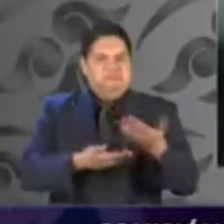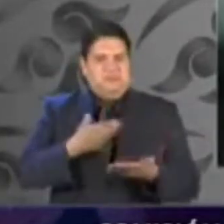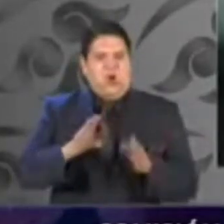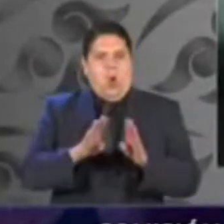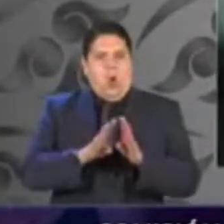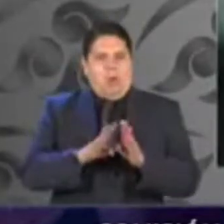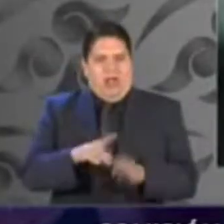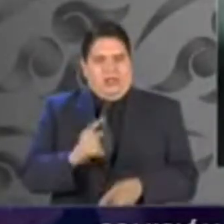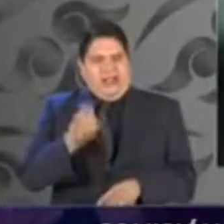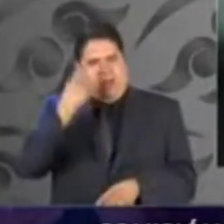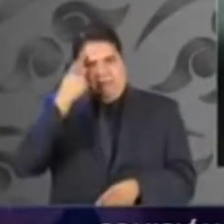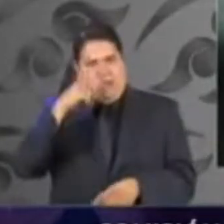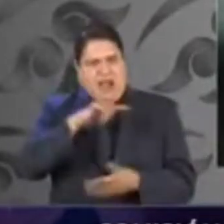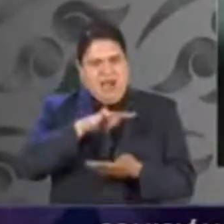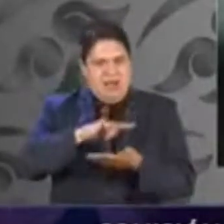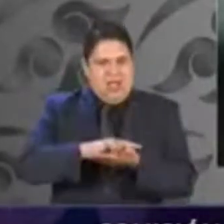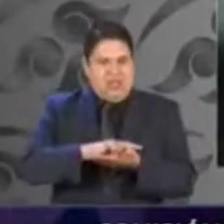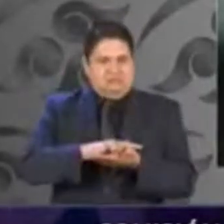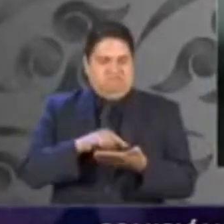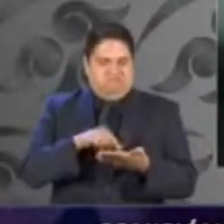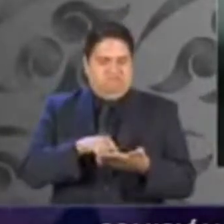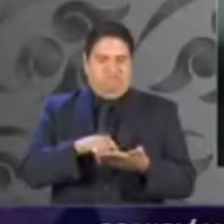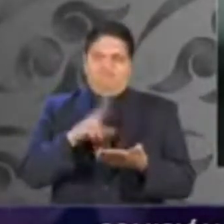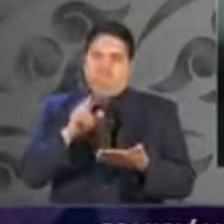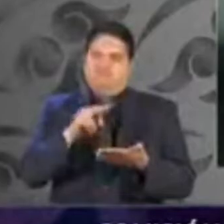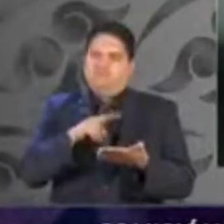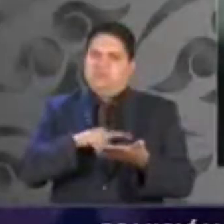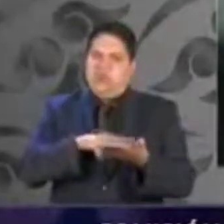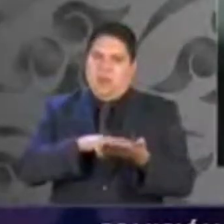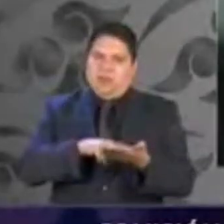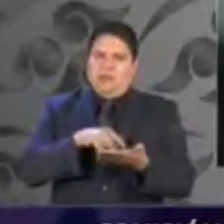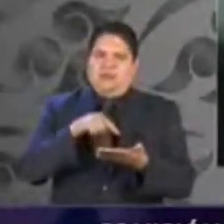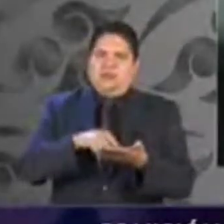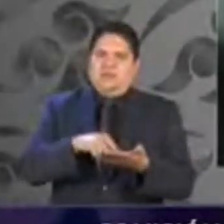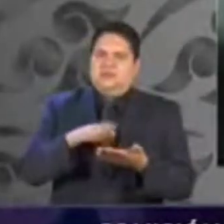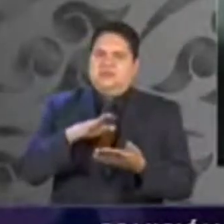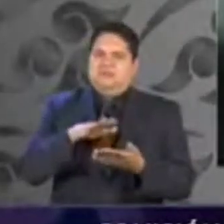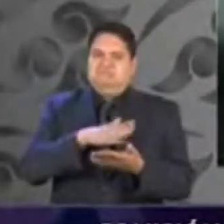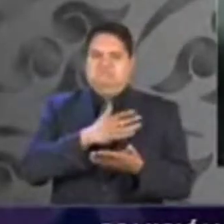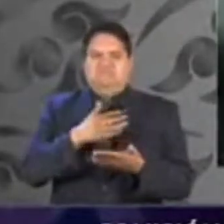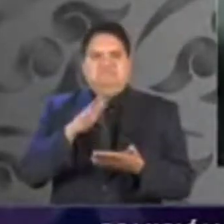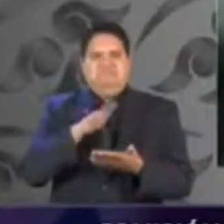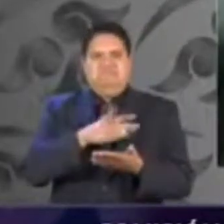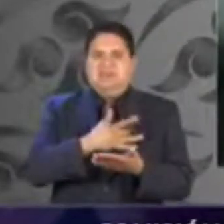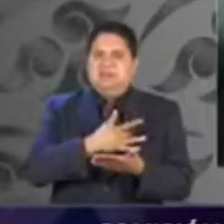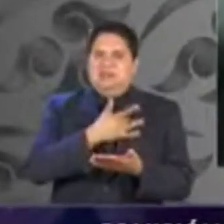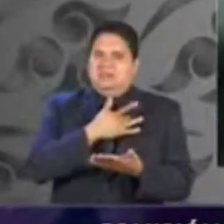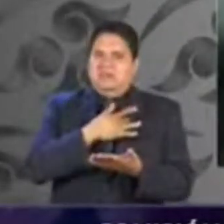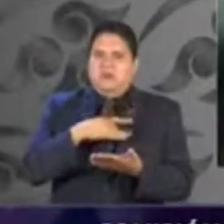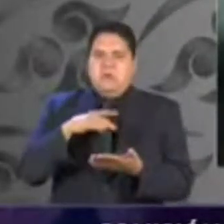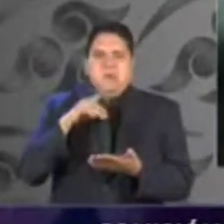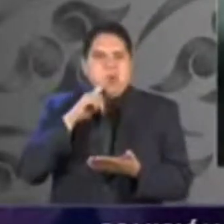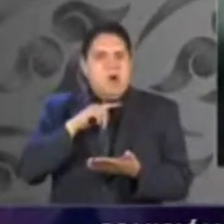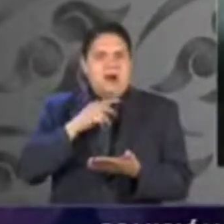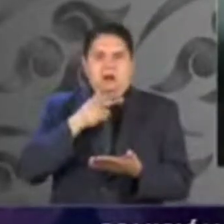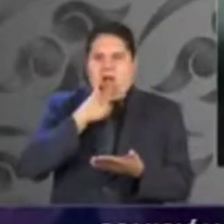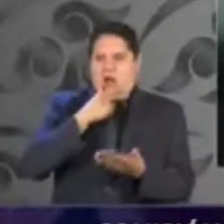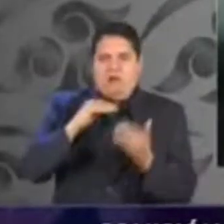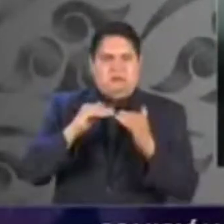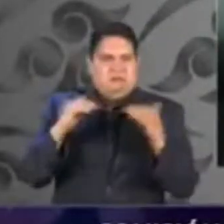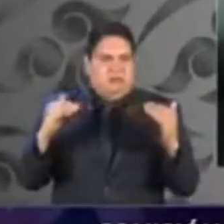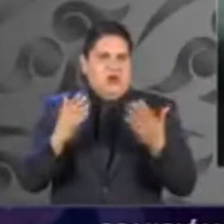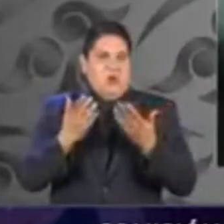que deja mucho que desear, pues deja abierto un espacio de discrecionalidad del que se puede beneficiar